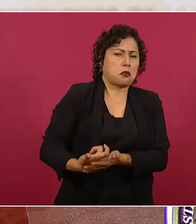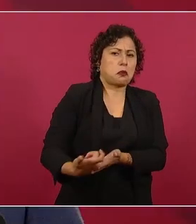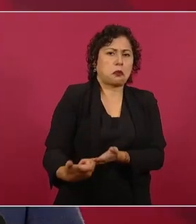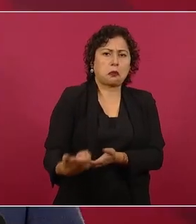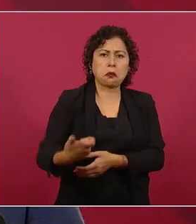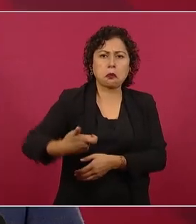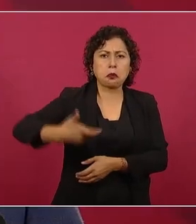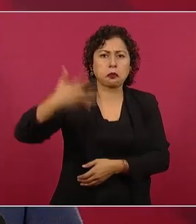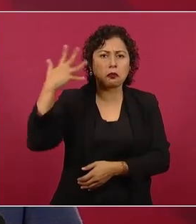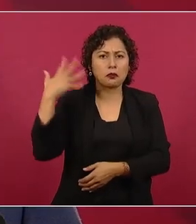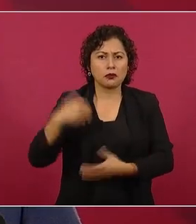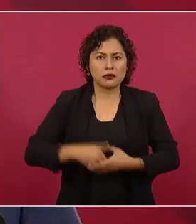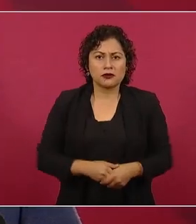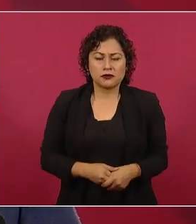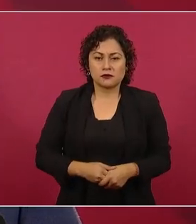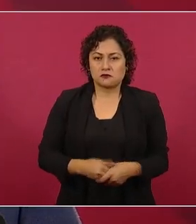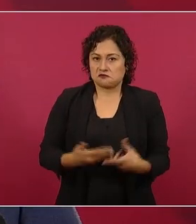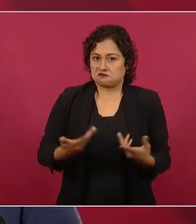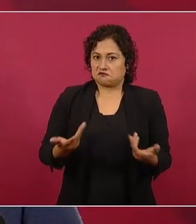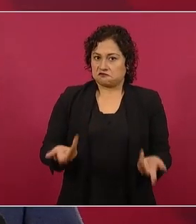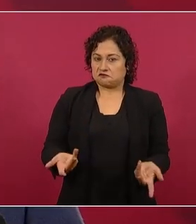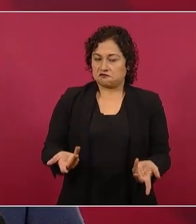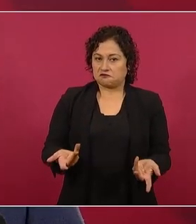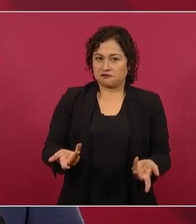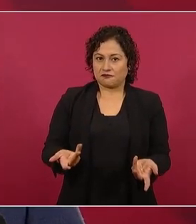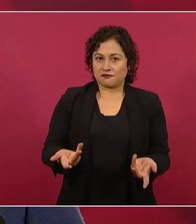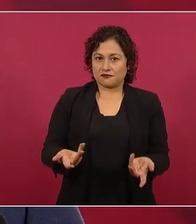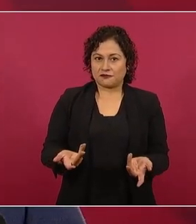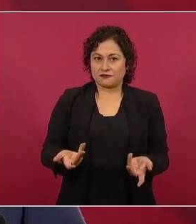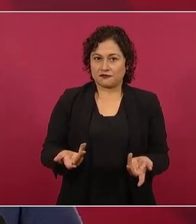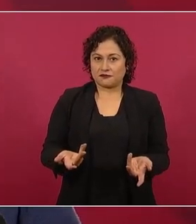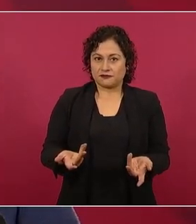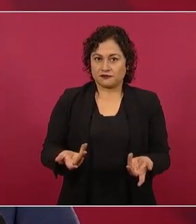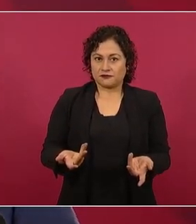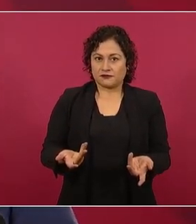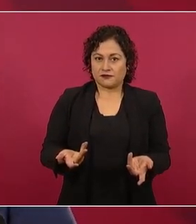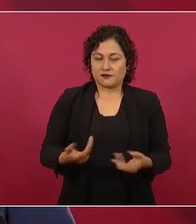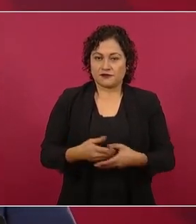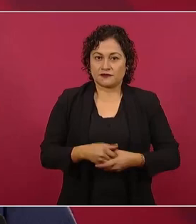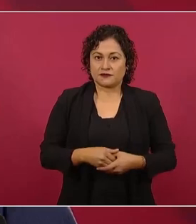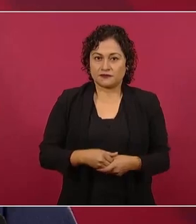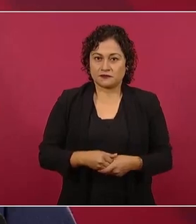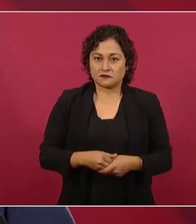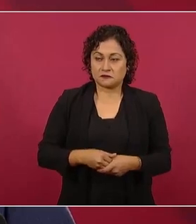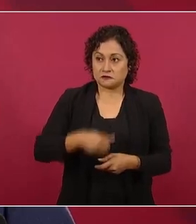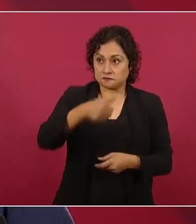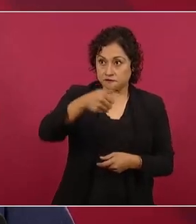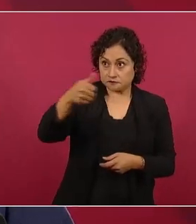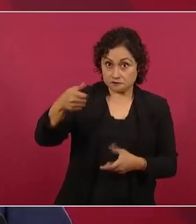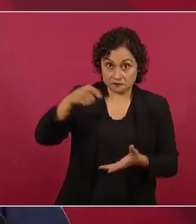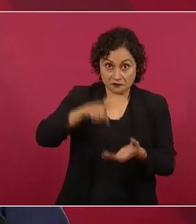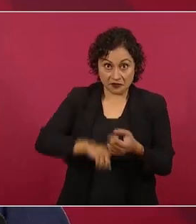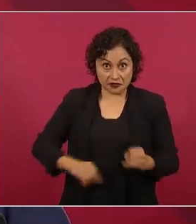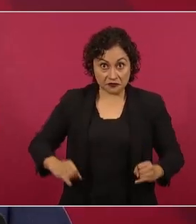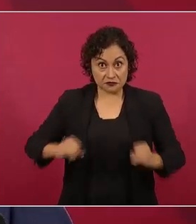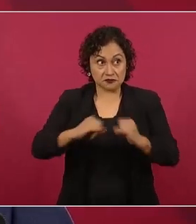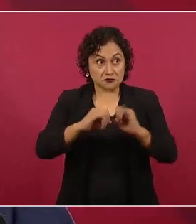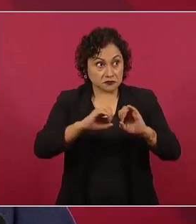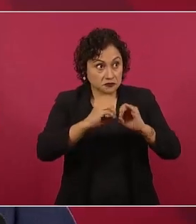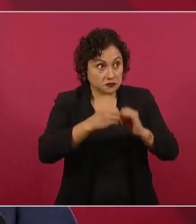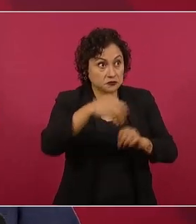de los altos representantes de esos organismos?